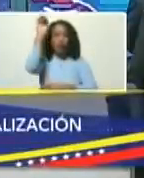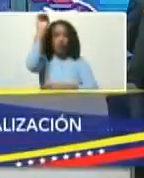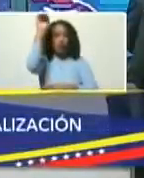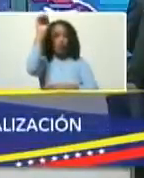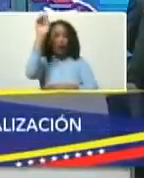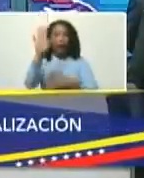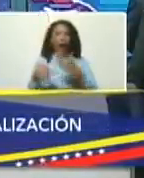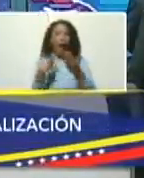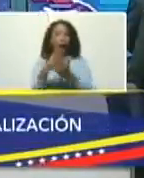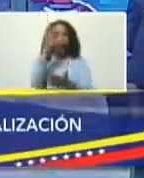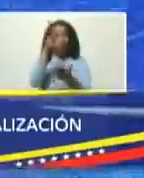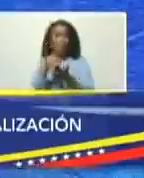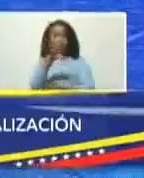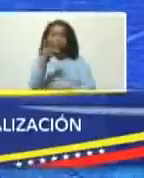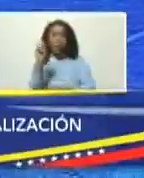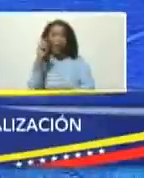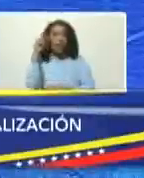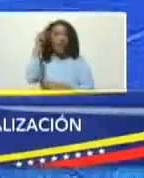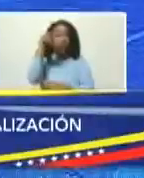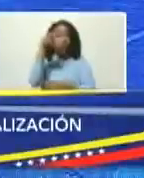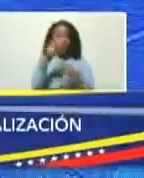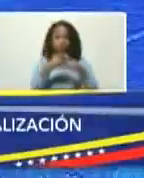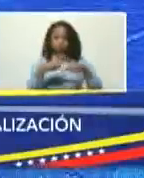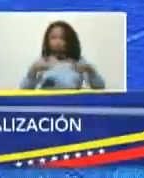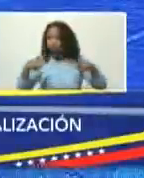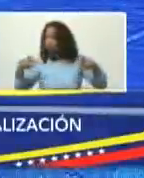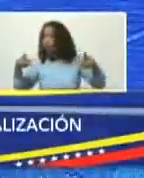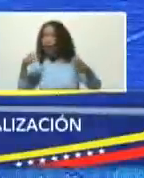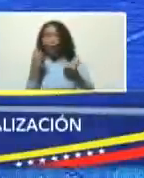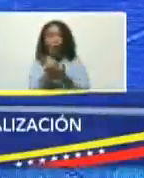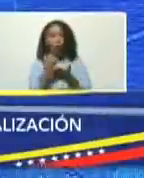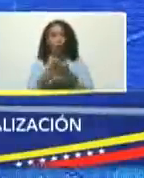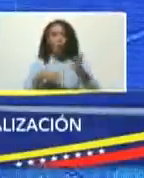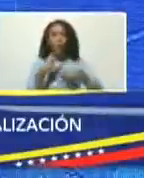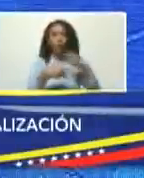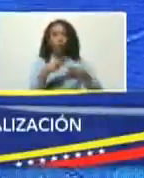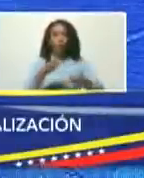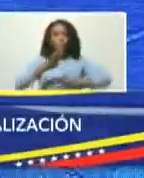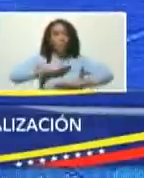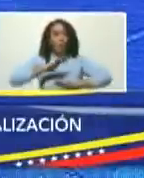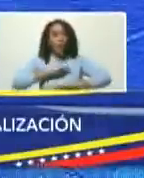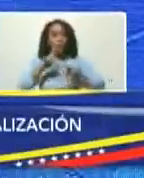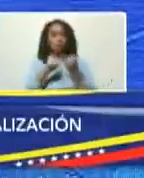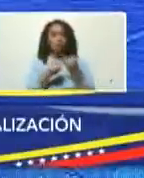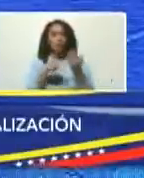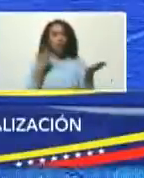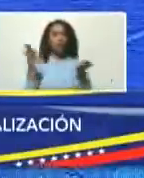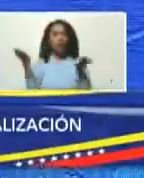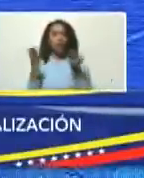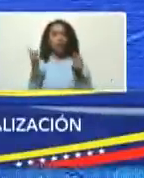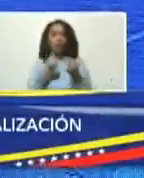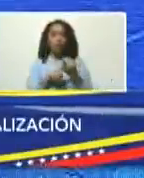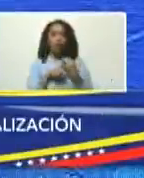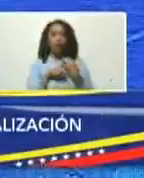viendo crecer una economía que produce bienes servicios